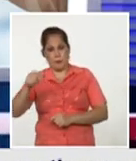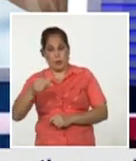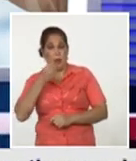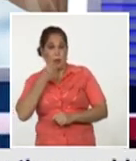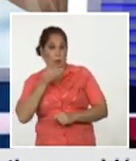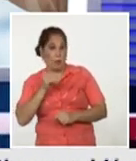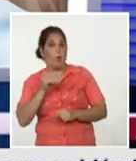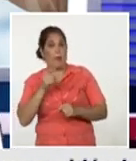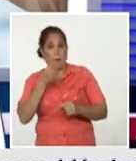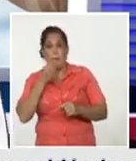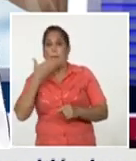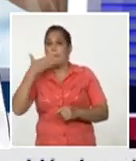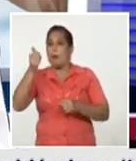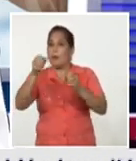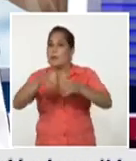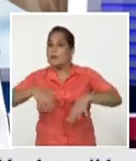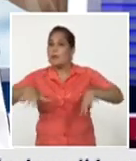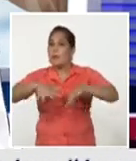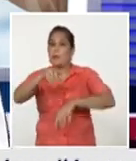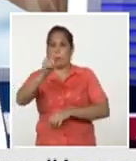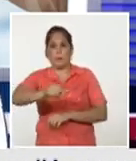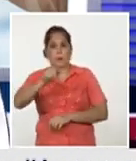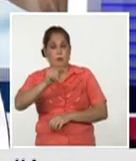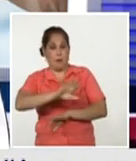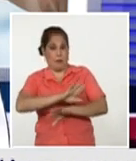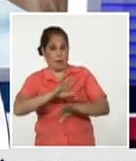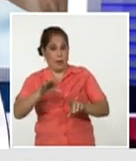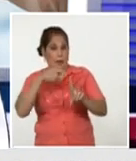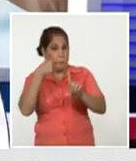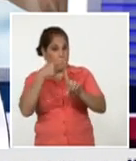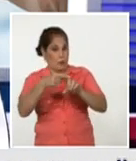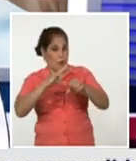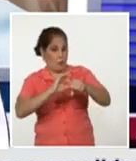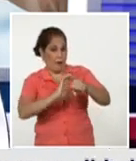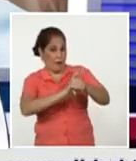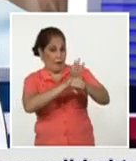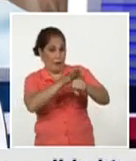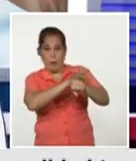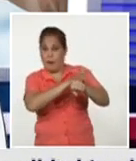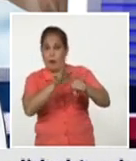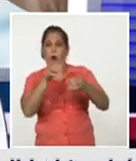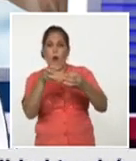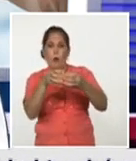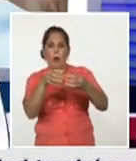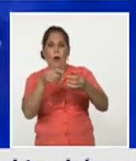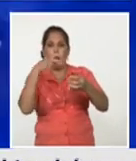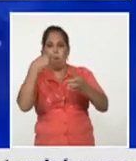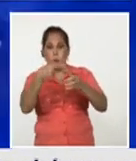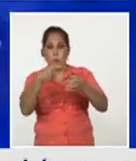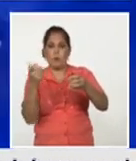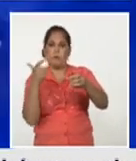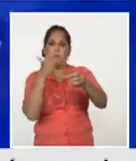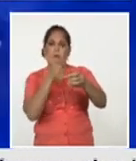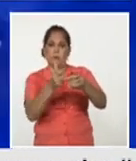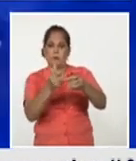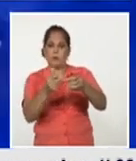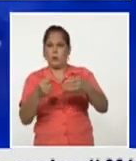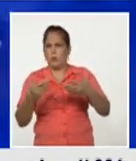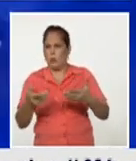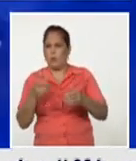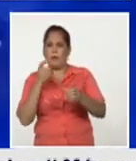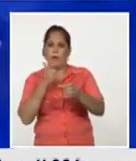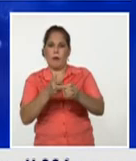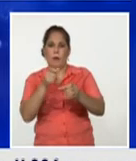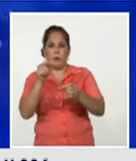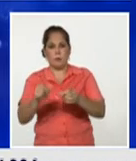poner en una mejor situación a esas personas que ya resultaron enfermas en el enfrentamiento de nuevas cepas para no reinfectarse ¿cuándo podrían vacunarse los